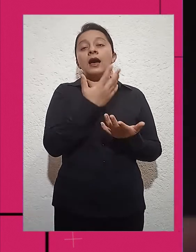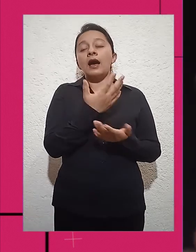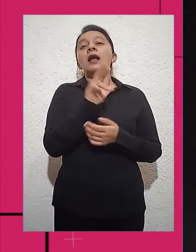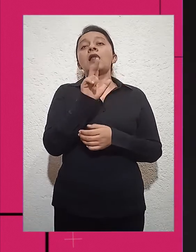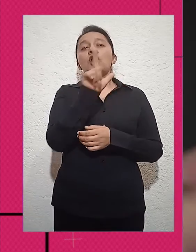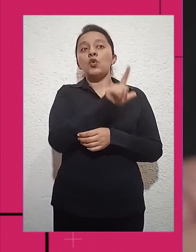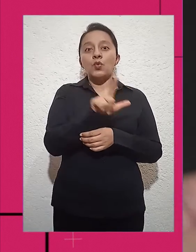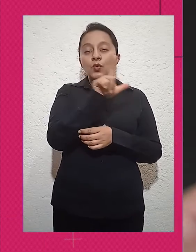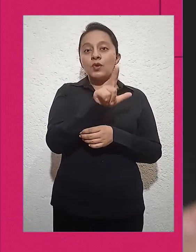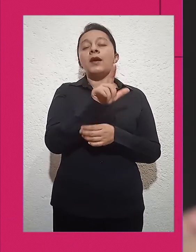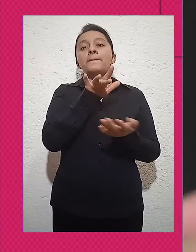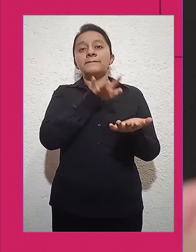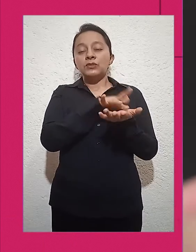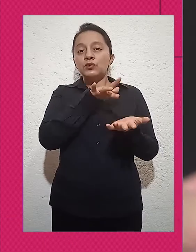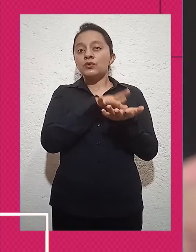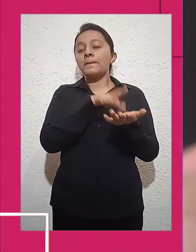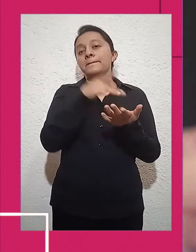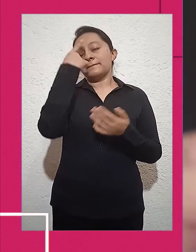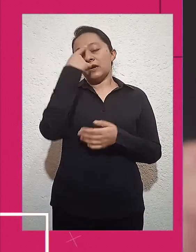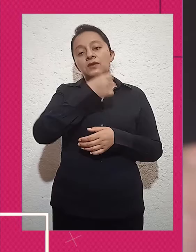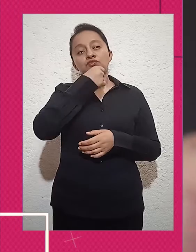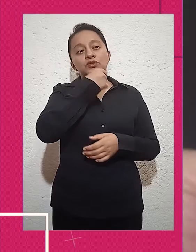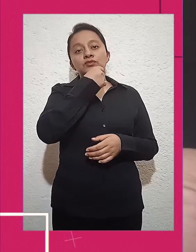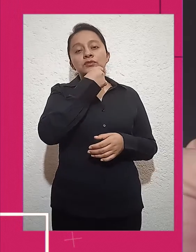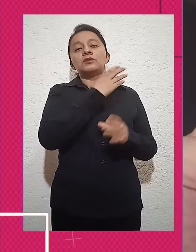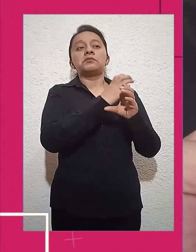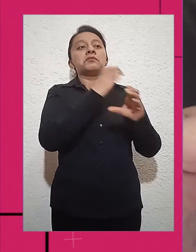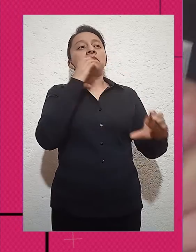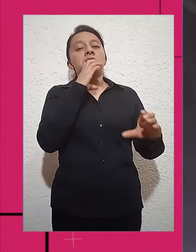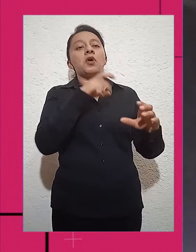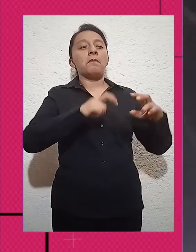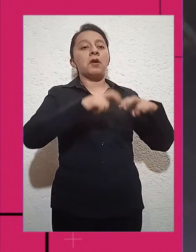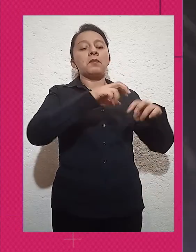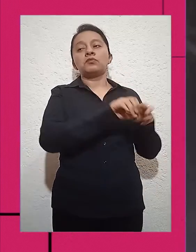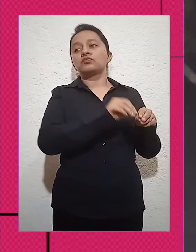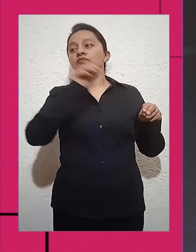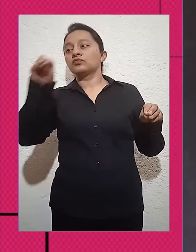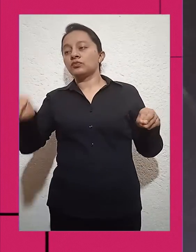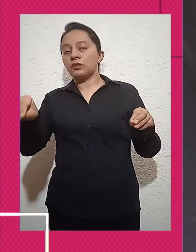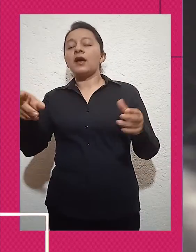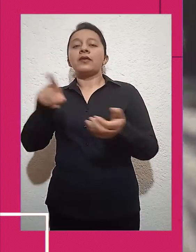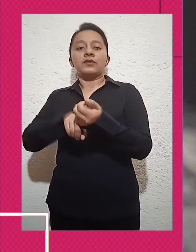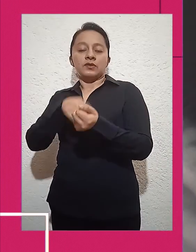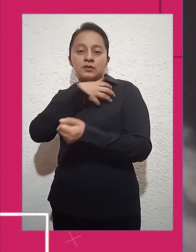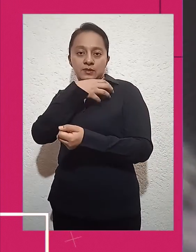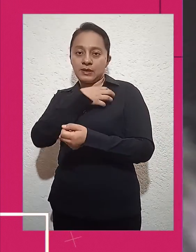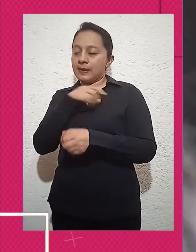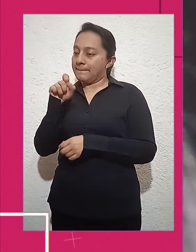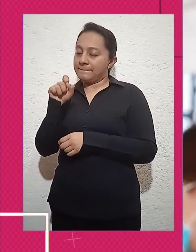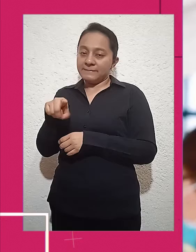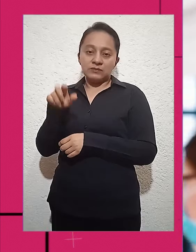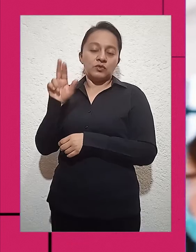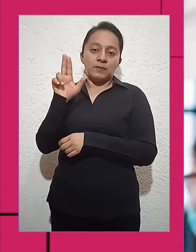para los adultos mayores a los puntos de vacunación contra el COVID-19 en la capital, y que se replicará durante este martes por medio